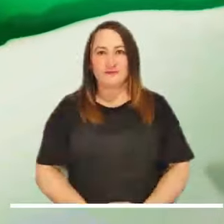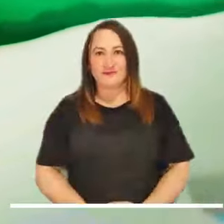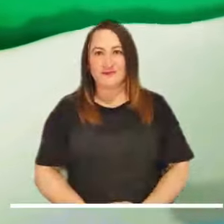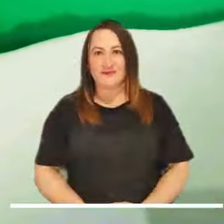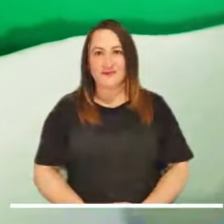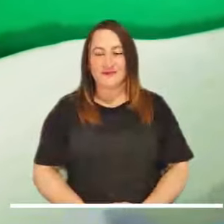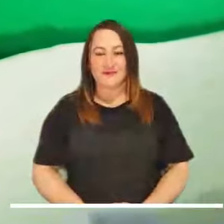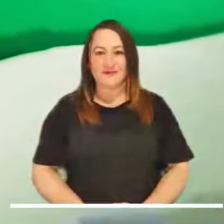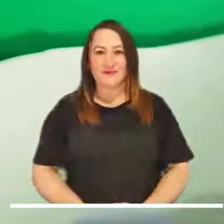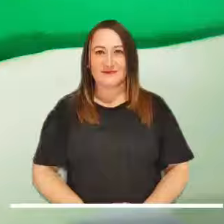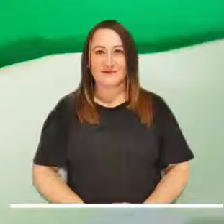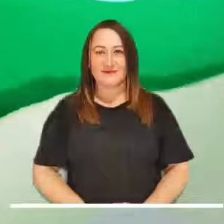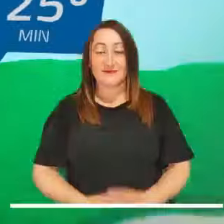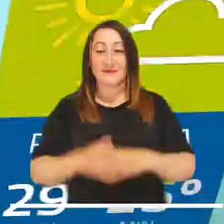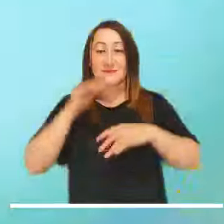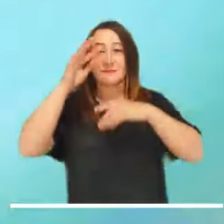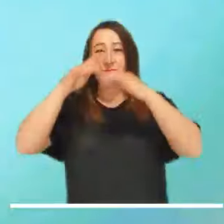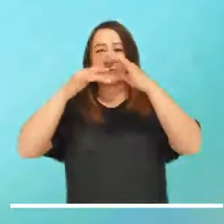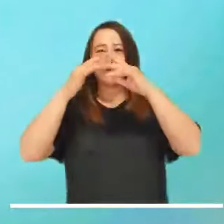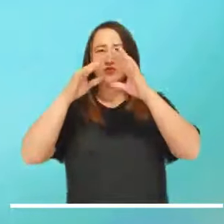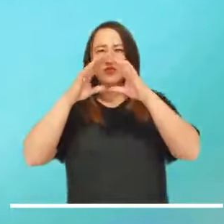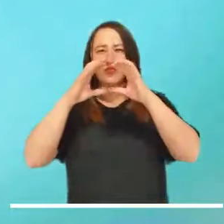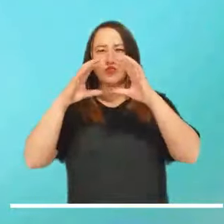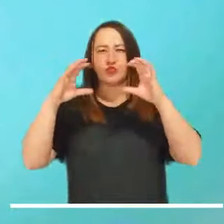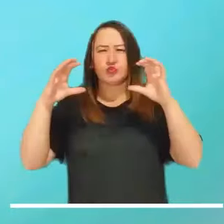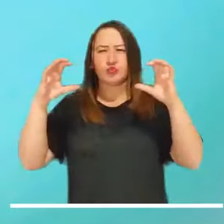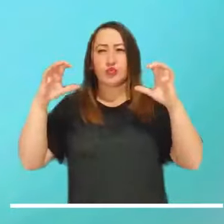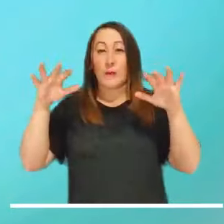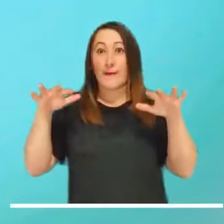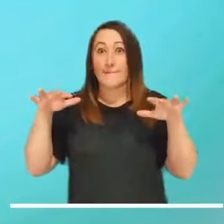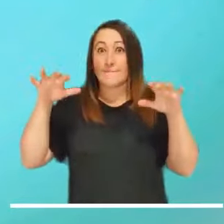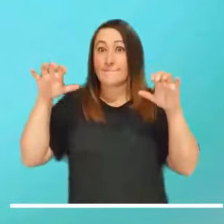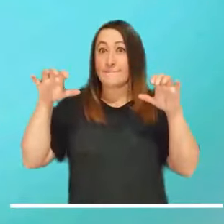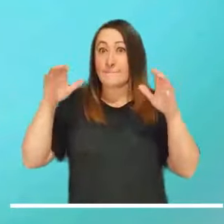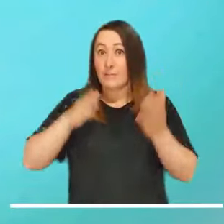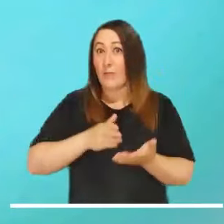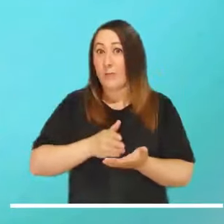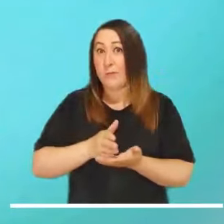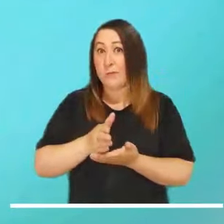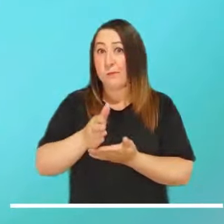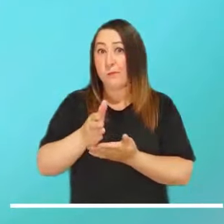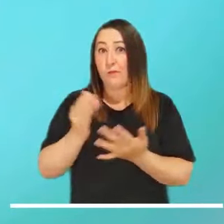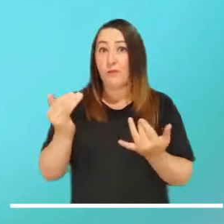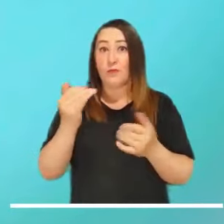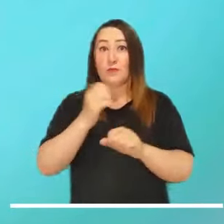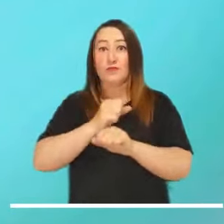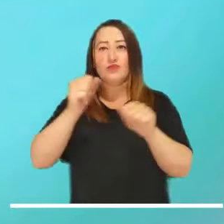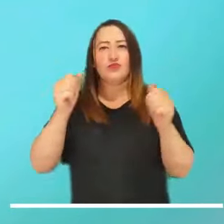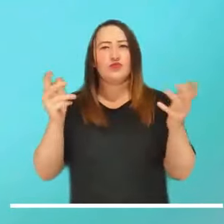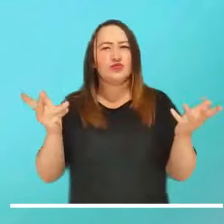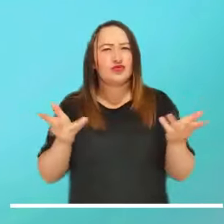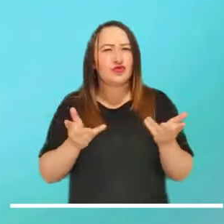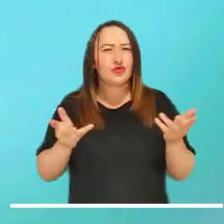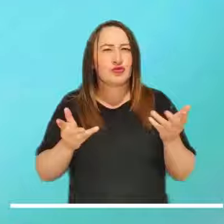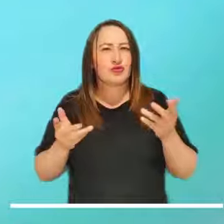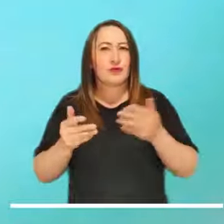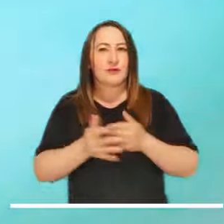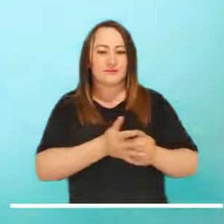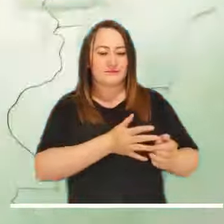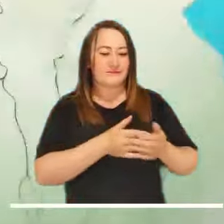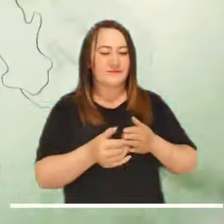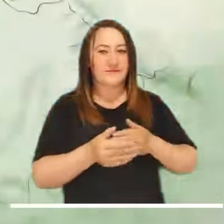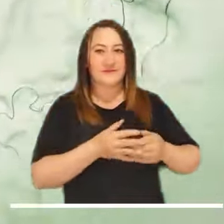Los cielos ligeramente nublados y el tiempo seco seguirán protagonizando las mañanas en el archipiélago de San Andrés y